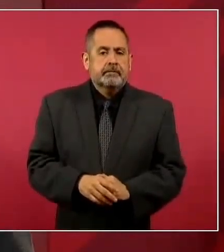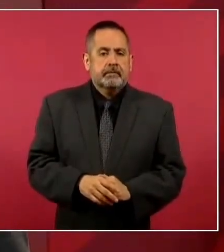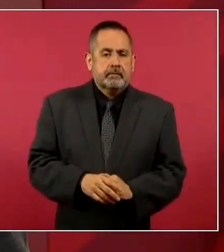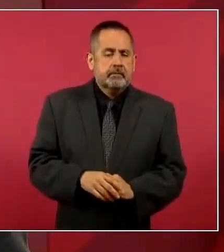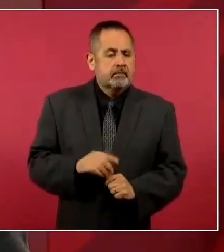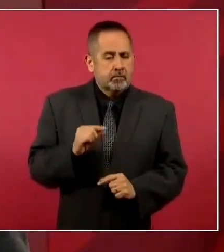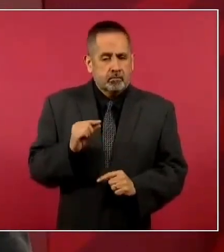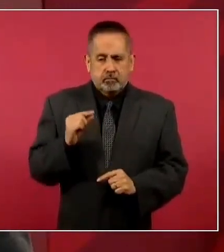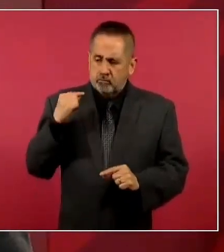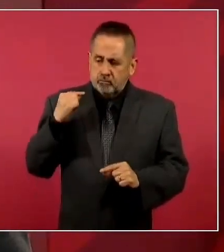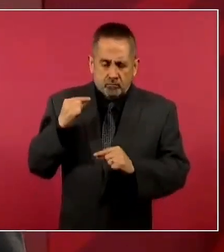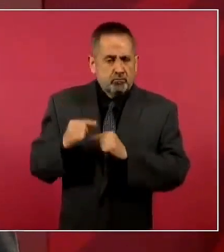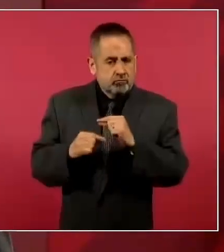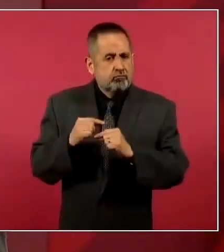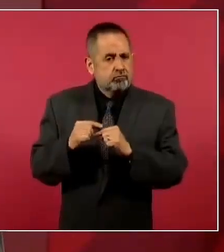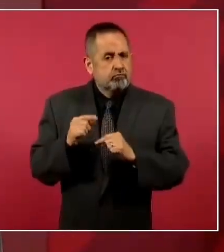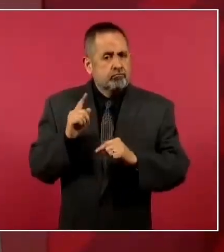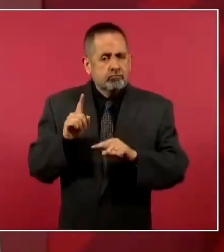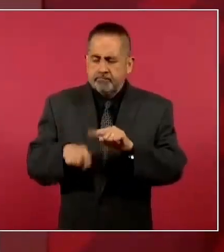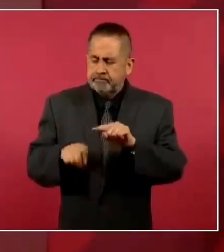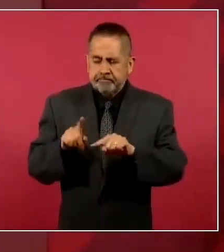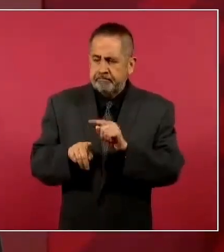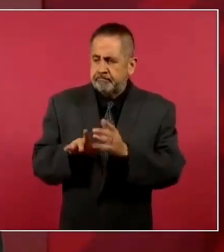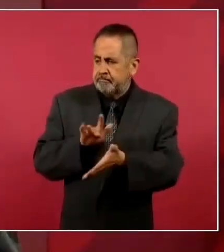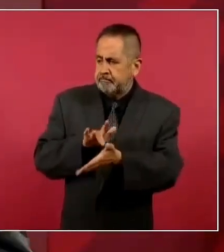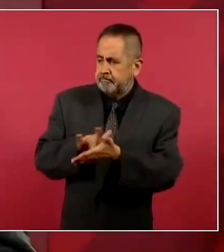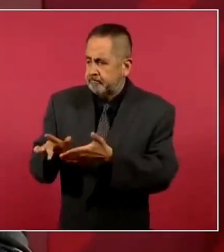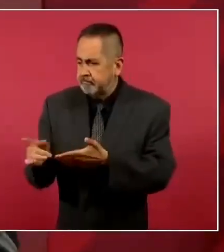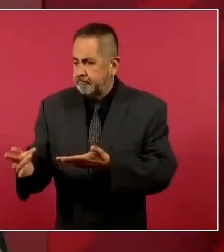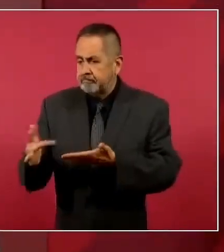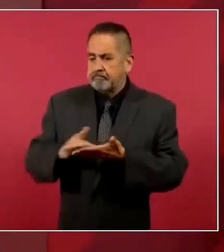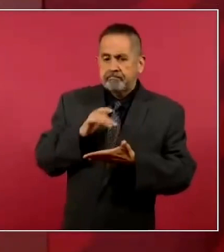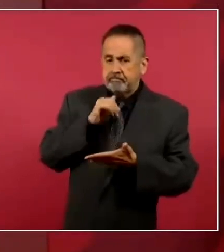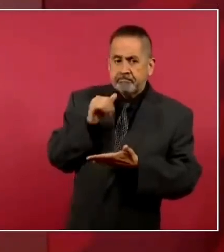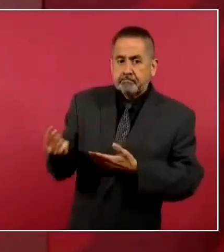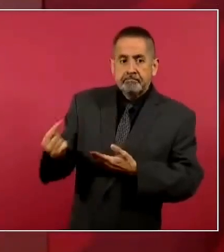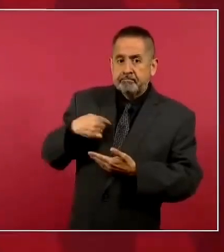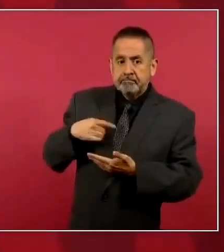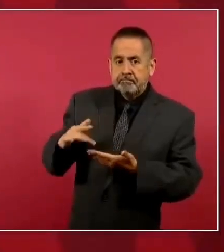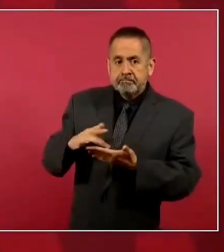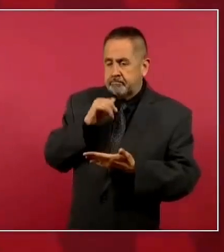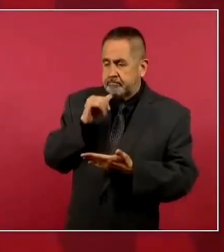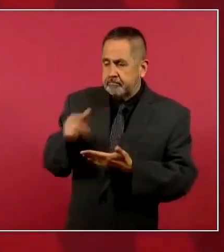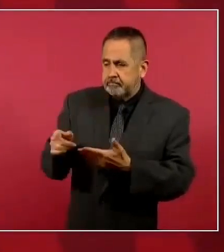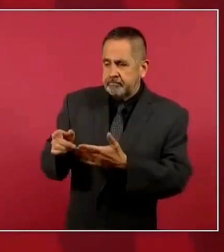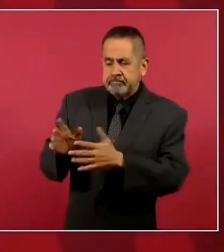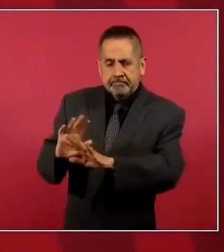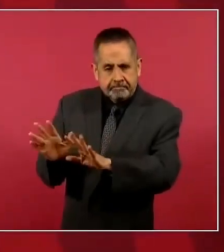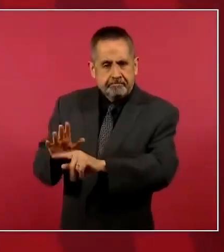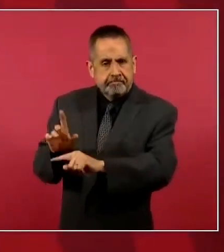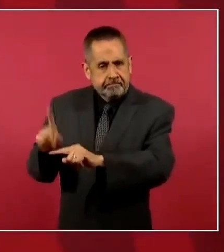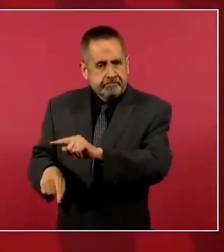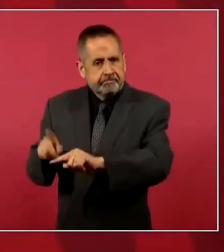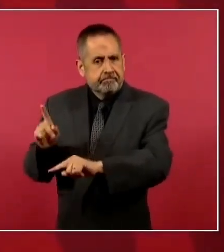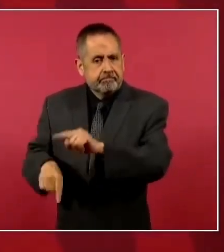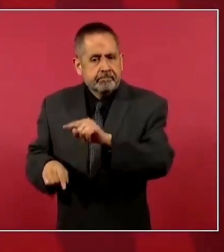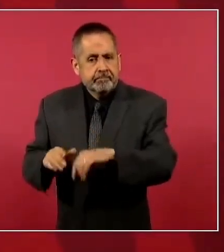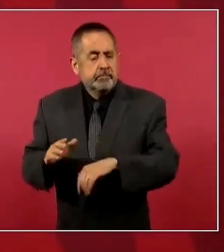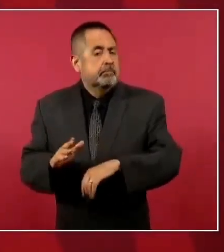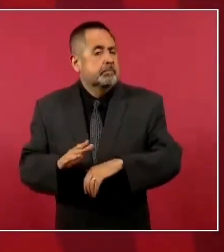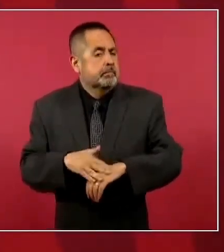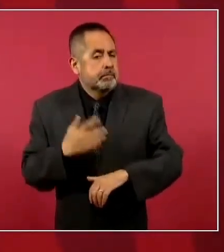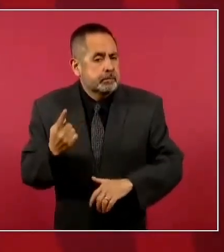desapareciendo, porque la gente